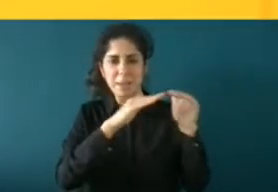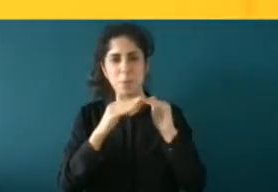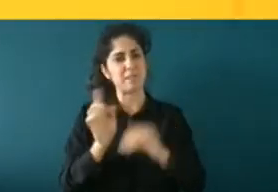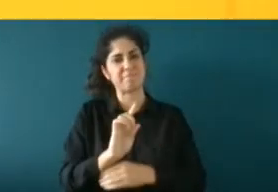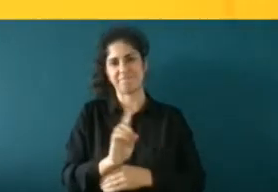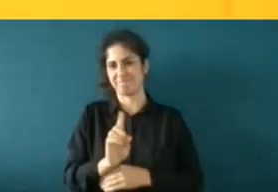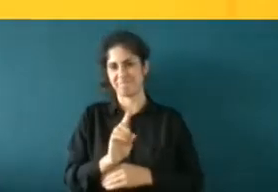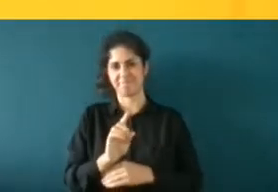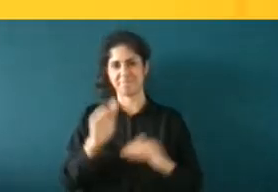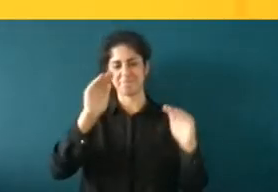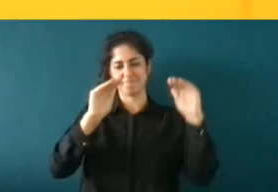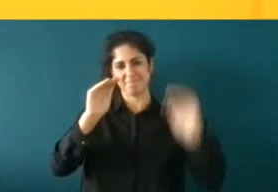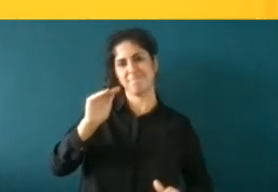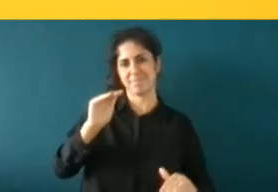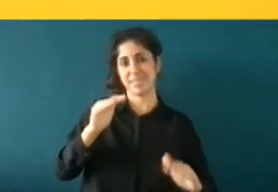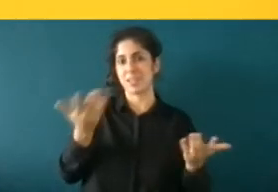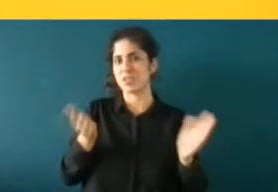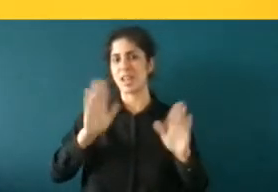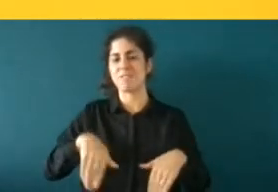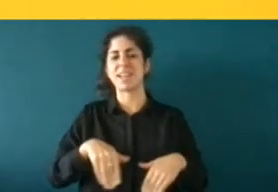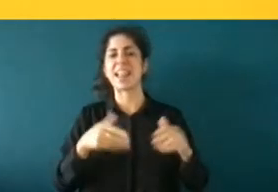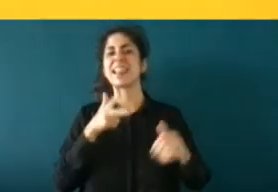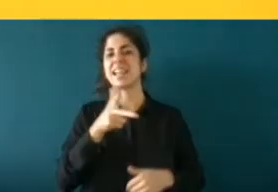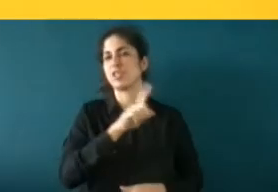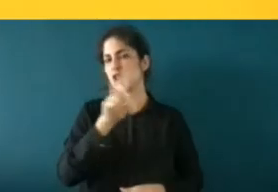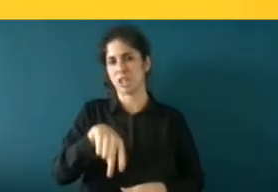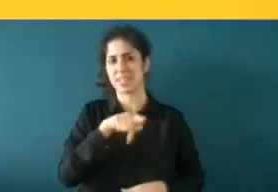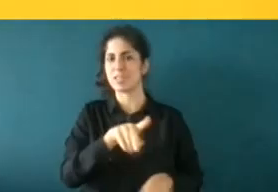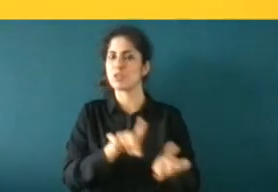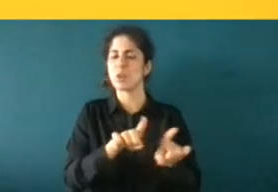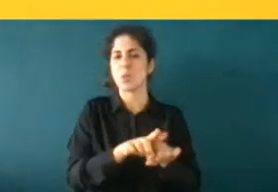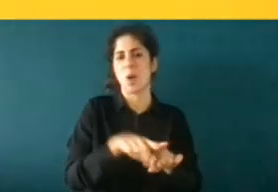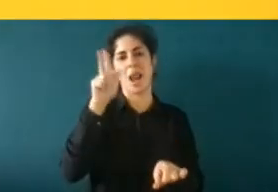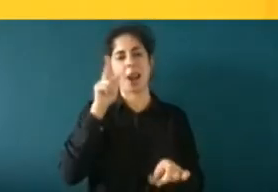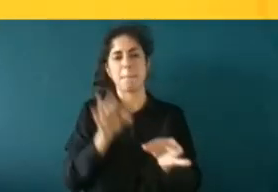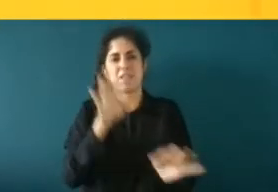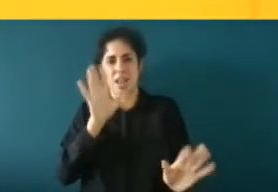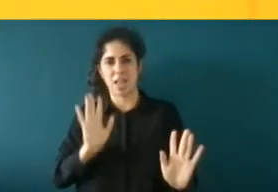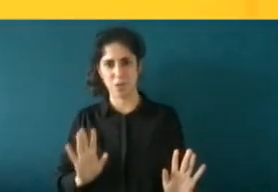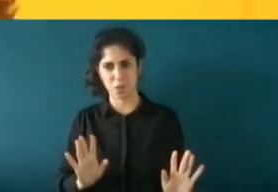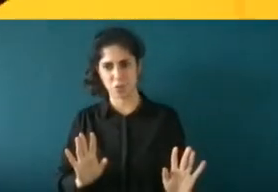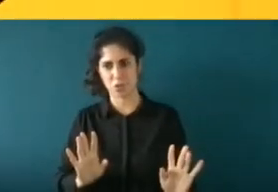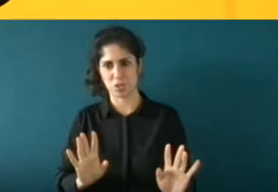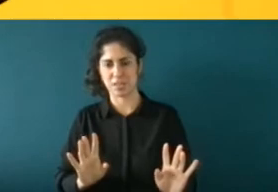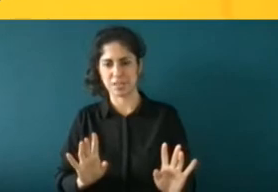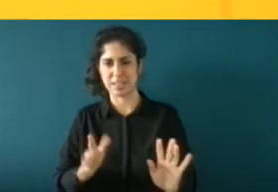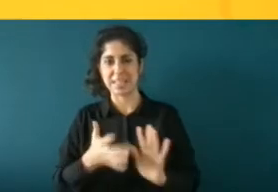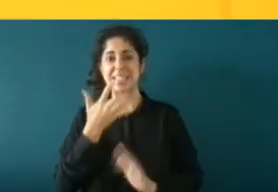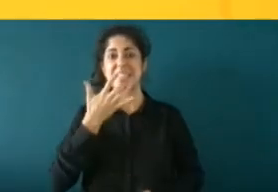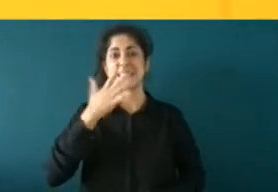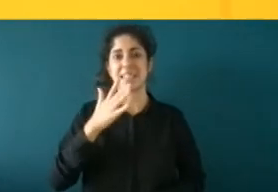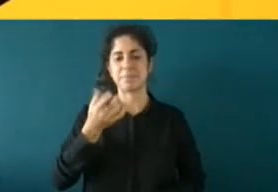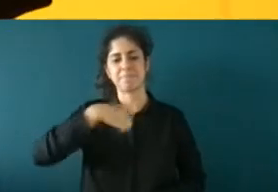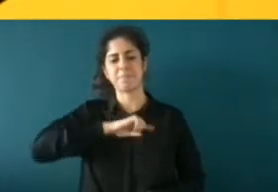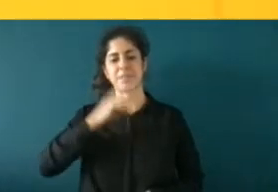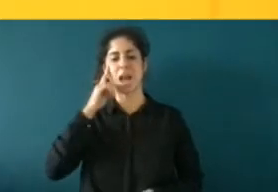convierte en que ya no son derechos sino privilegios dejan de ser derechos cuando nosotros los derechos se los damos a uno y no a